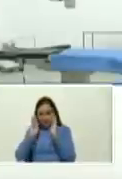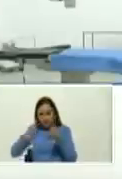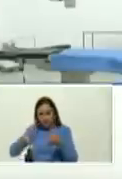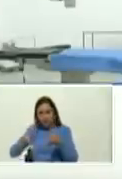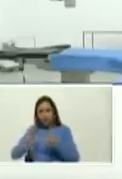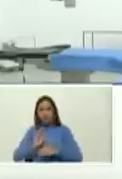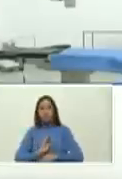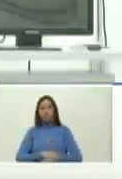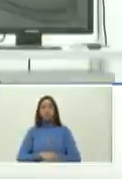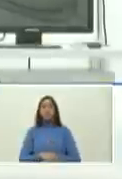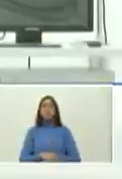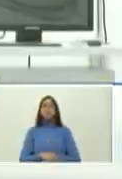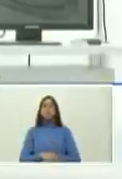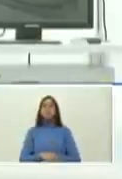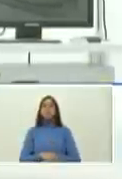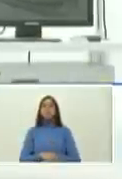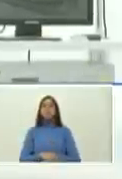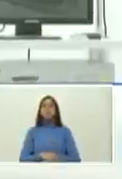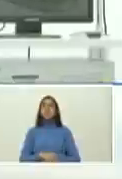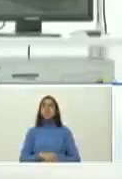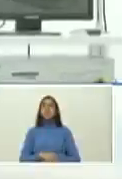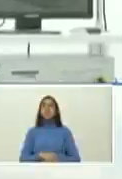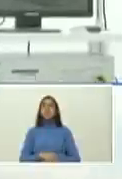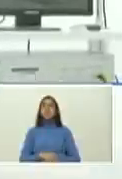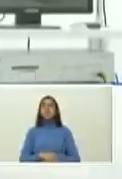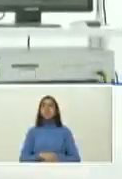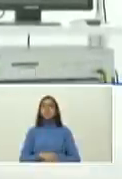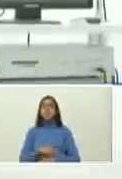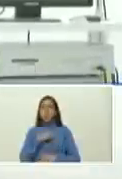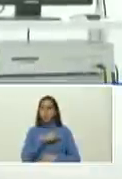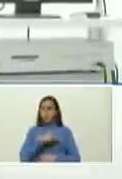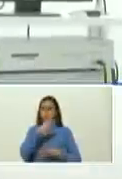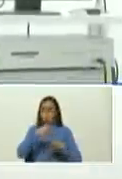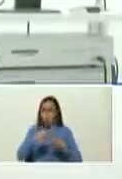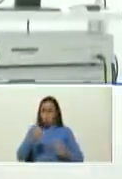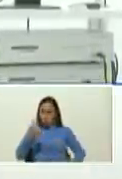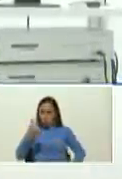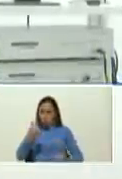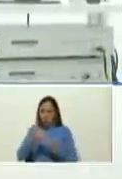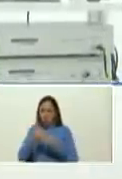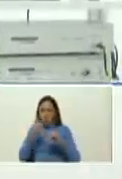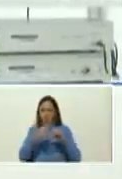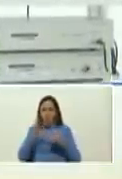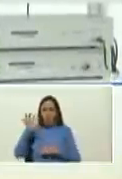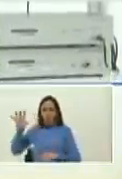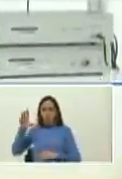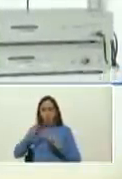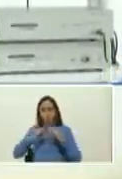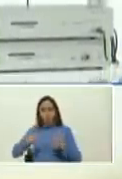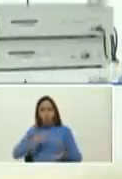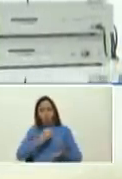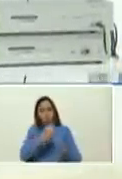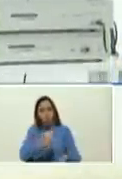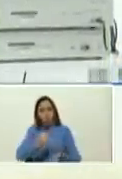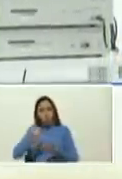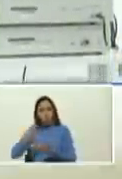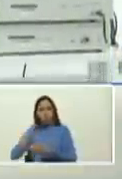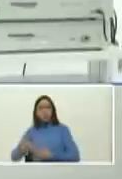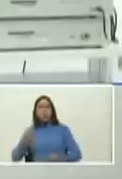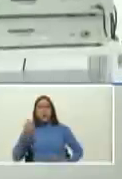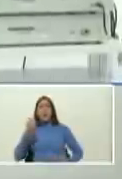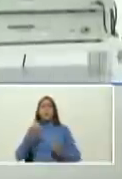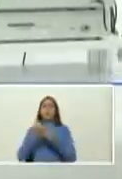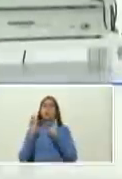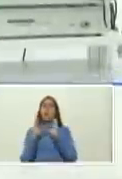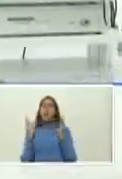de toda la atención y rodearla con las misiones grandes misiones el carnet de la patria los bonos y apoyarla